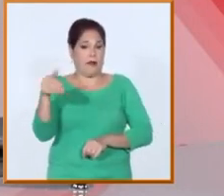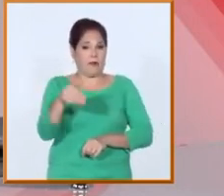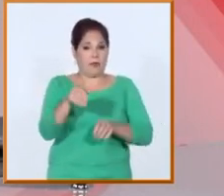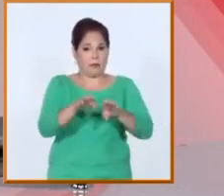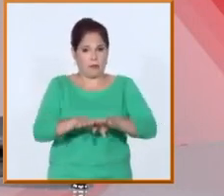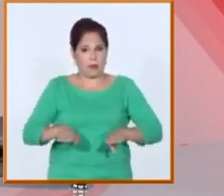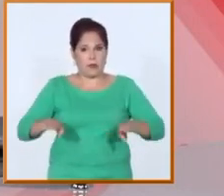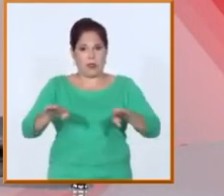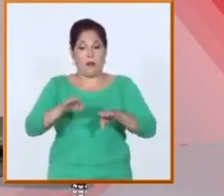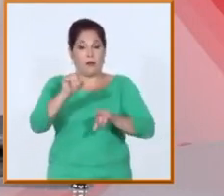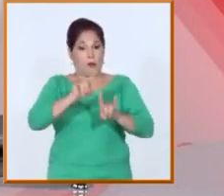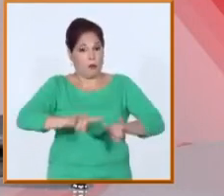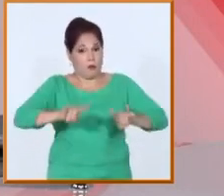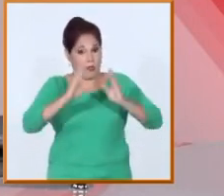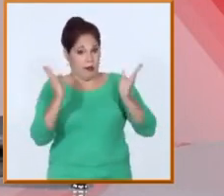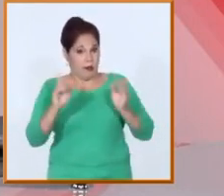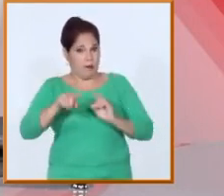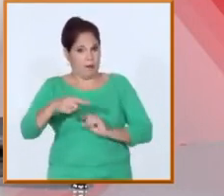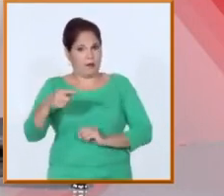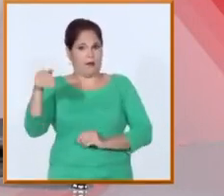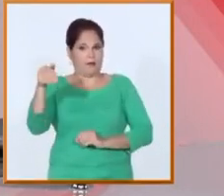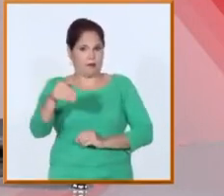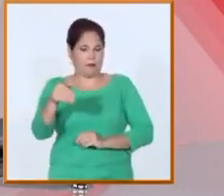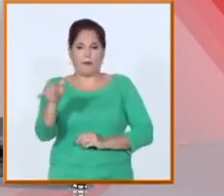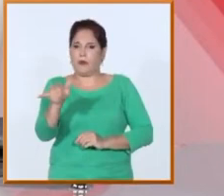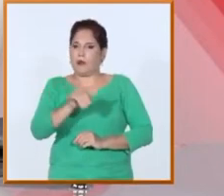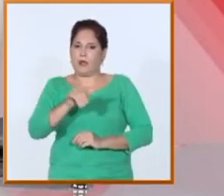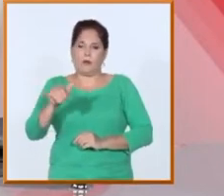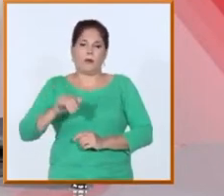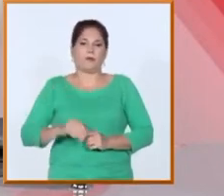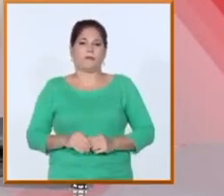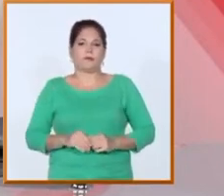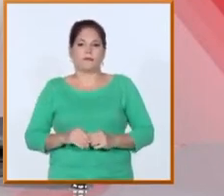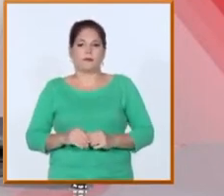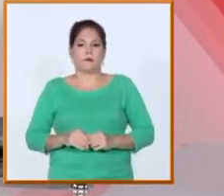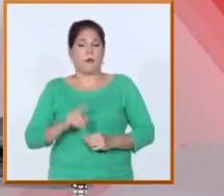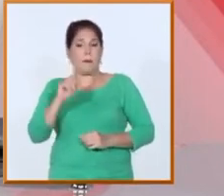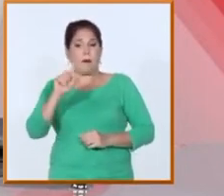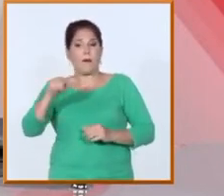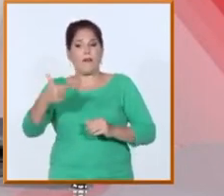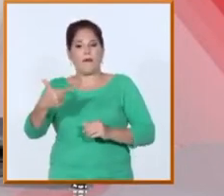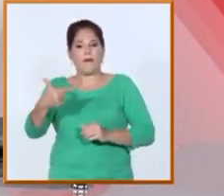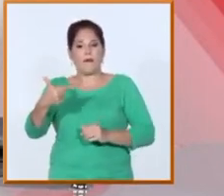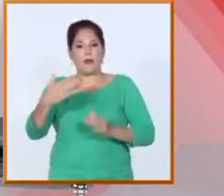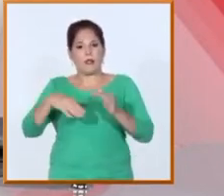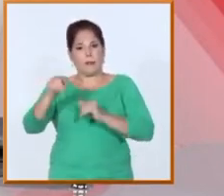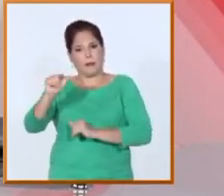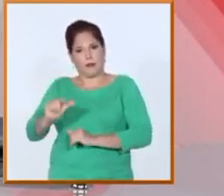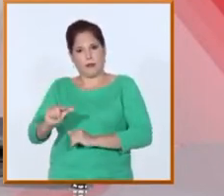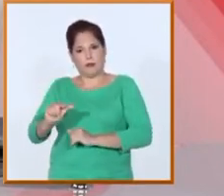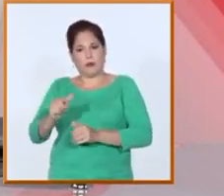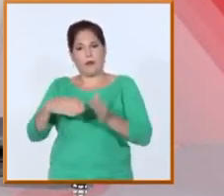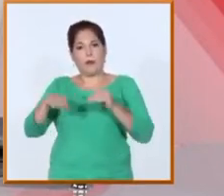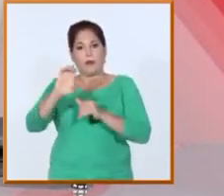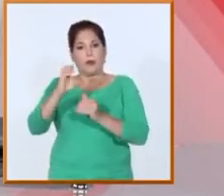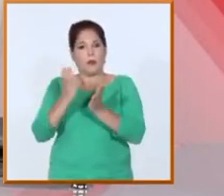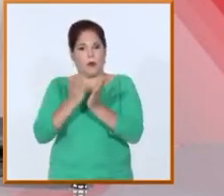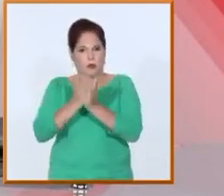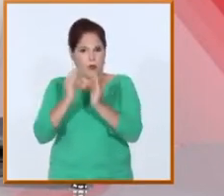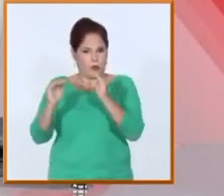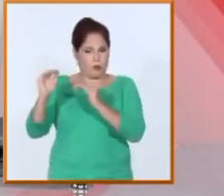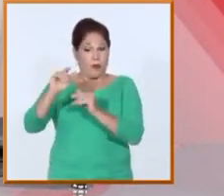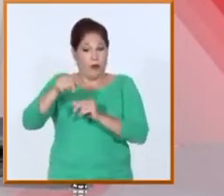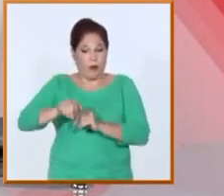mesa redonda, y salió, bueno, Walter a la dirección, primero como viceministro primero del ministerio, y ahora como